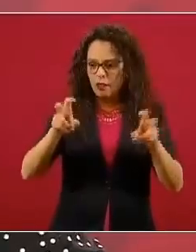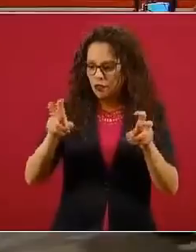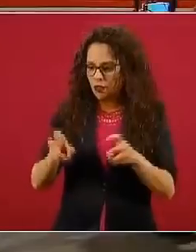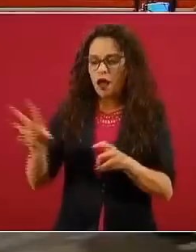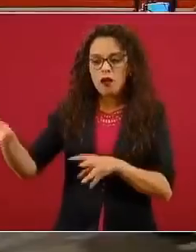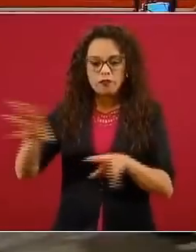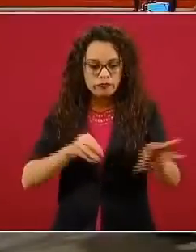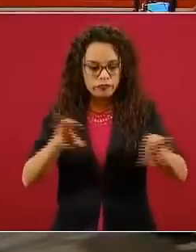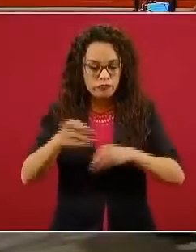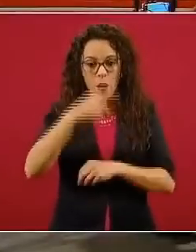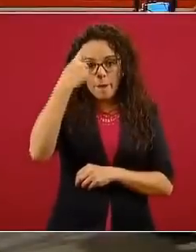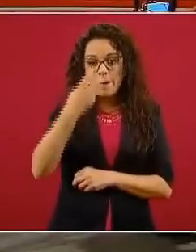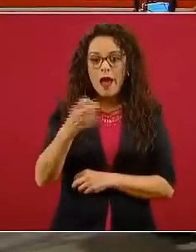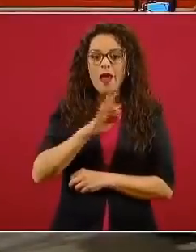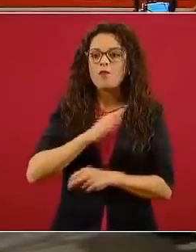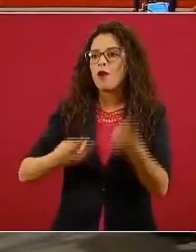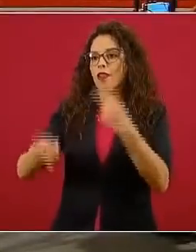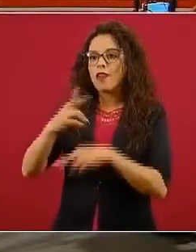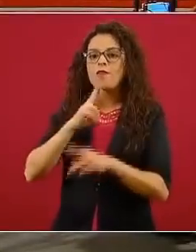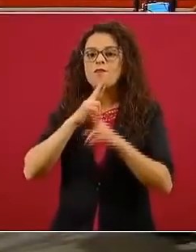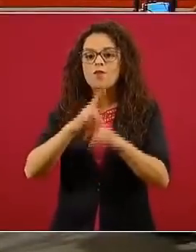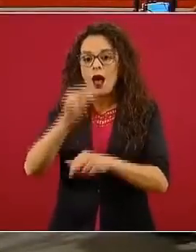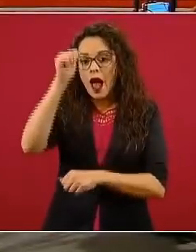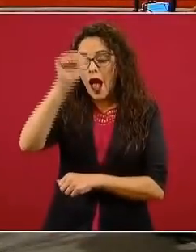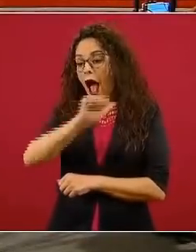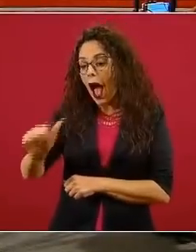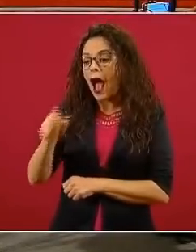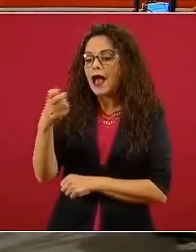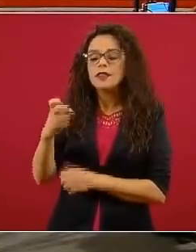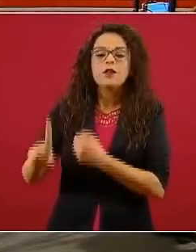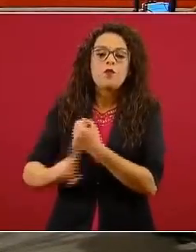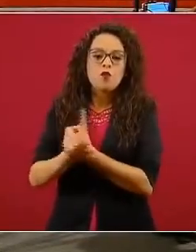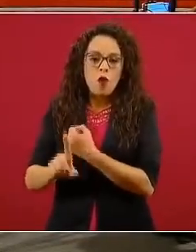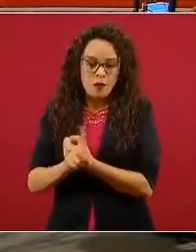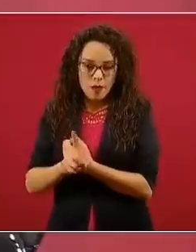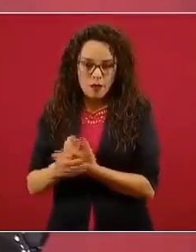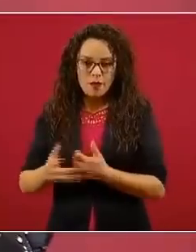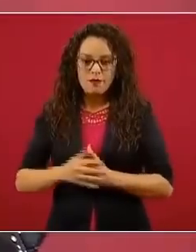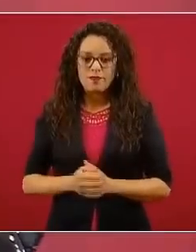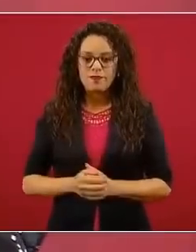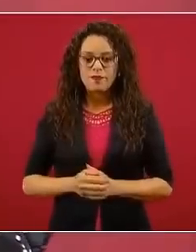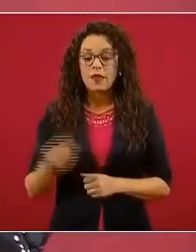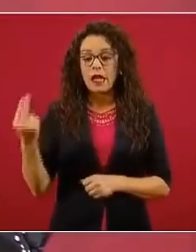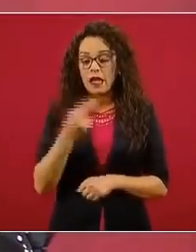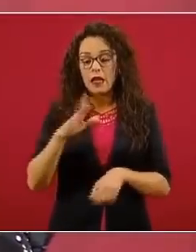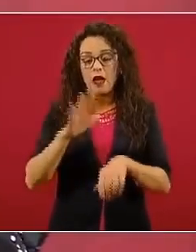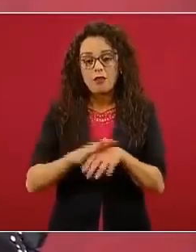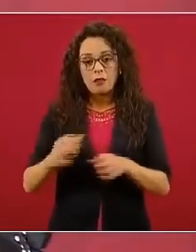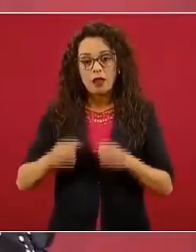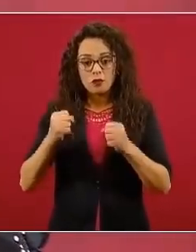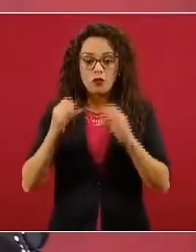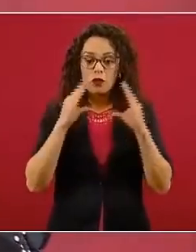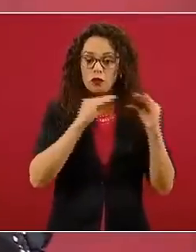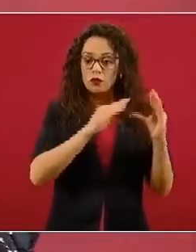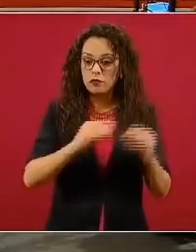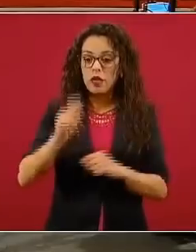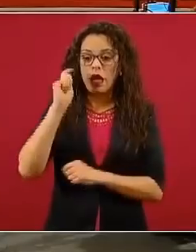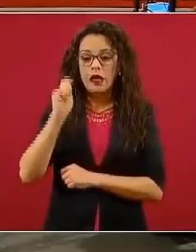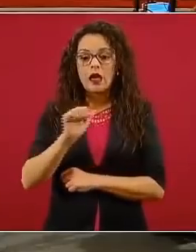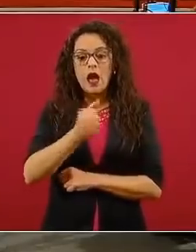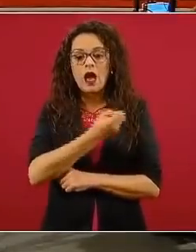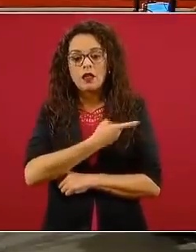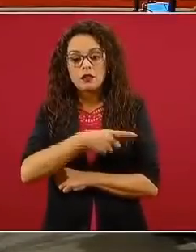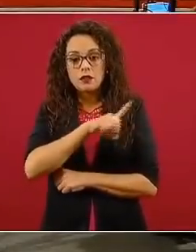respuesta a esta situación problemática. Se quiere fortalecer las jornadas de salud que en la escuela mexicana, pues, han sido